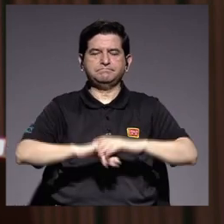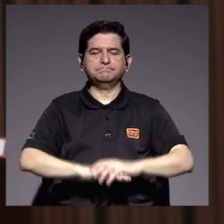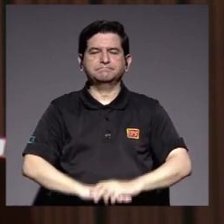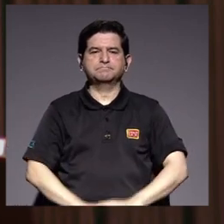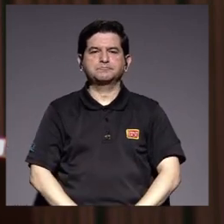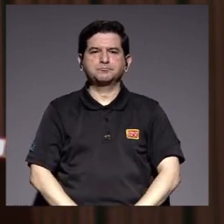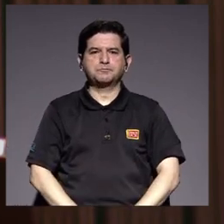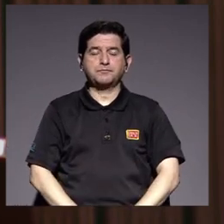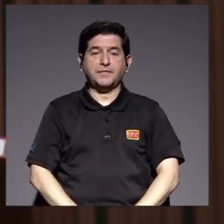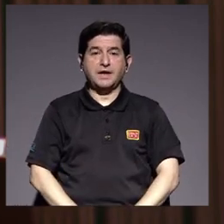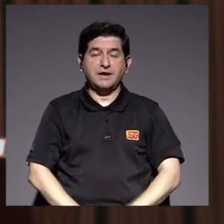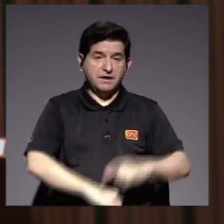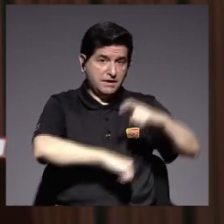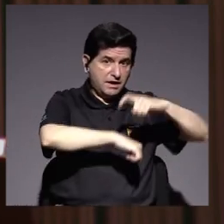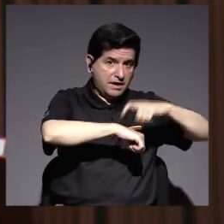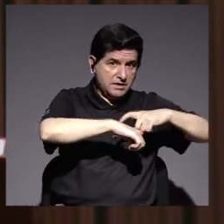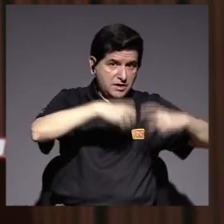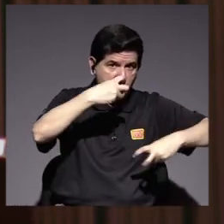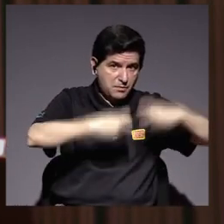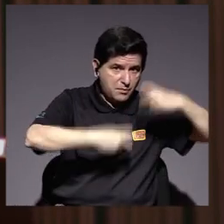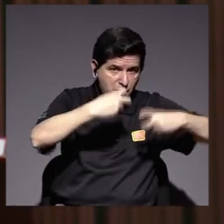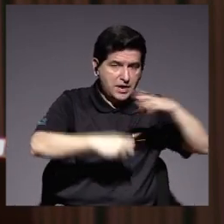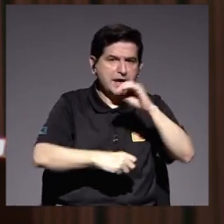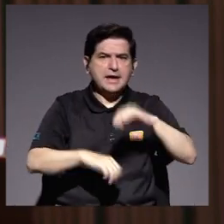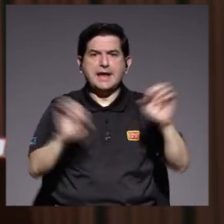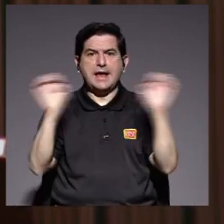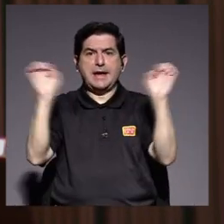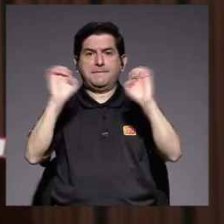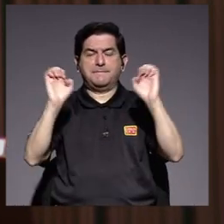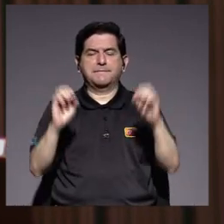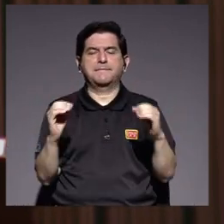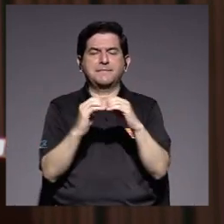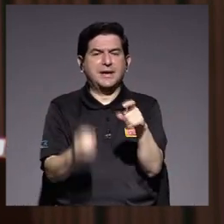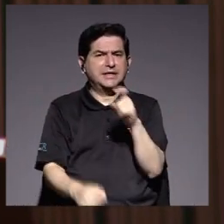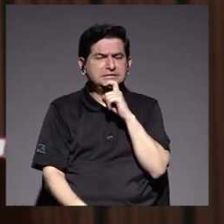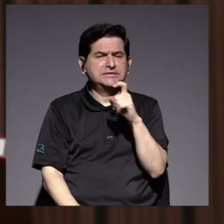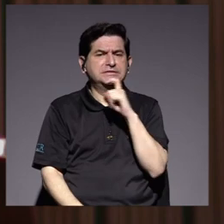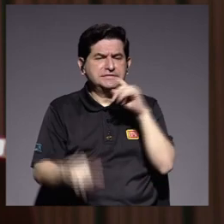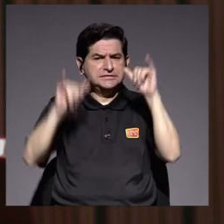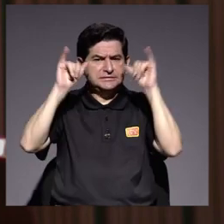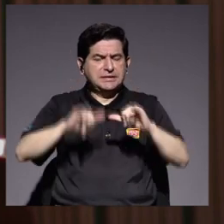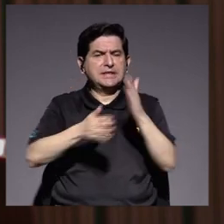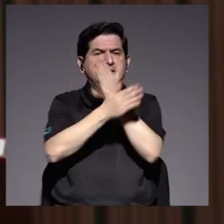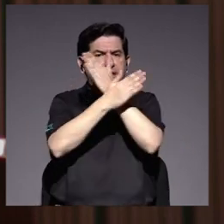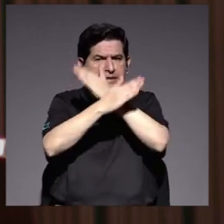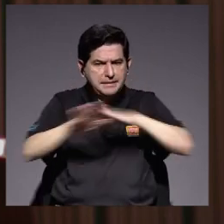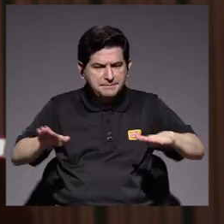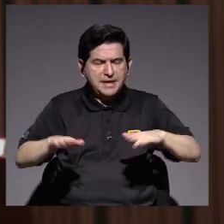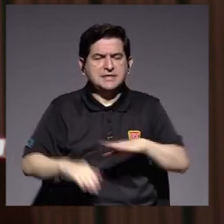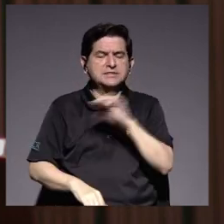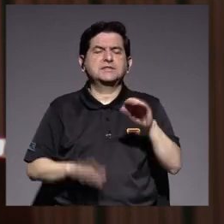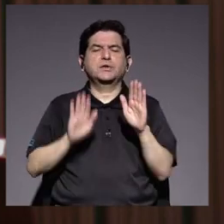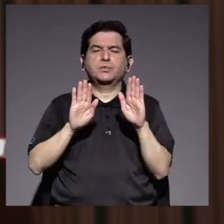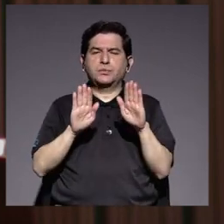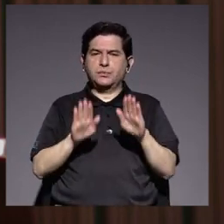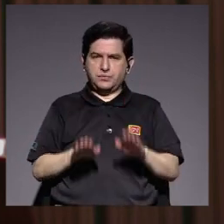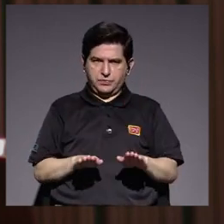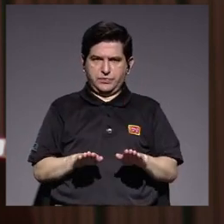En tiempos de crisis y emergencias, suele ser más difícil mantener la paz y la ecuanimidad.